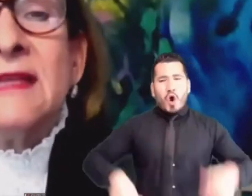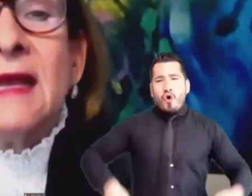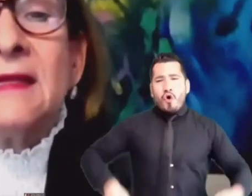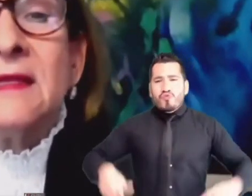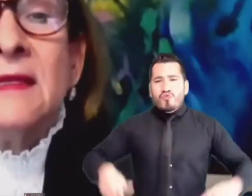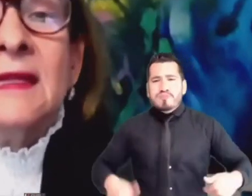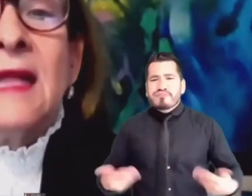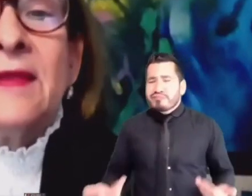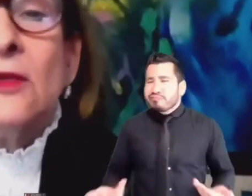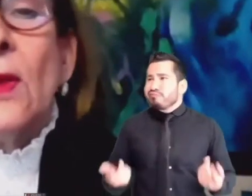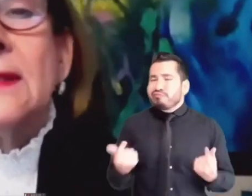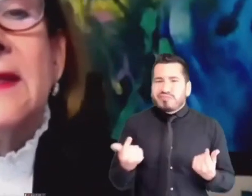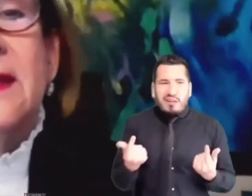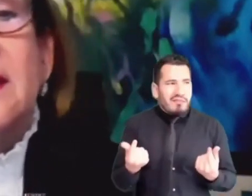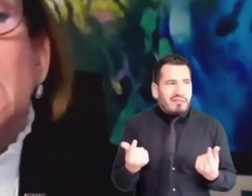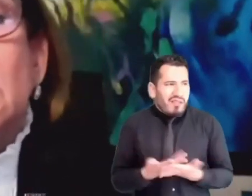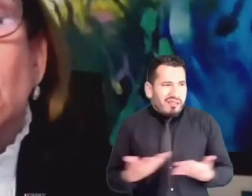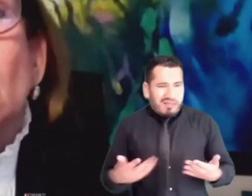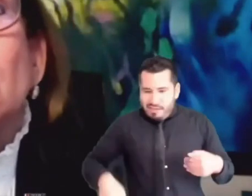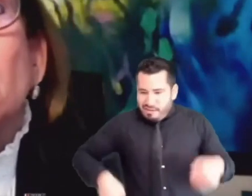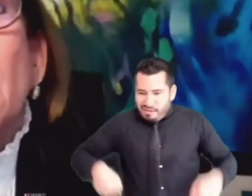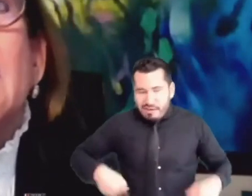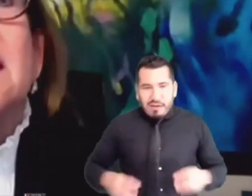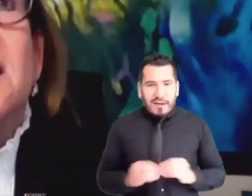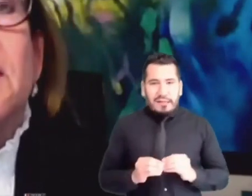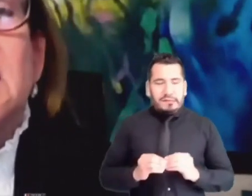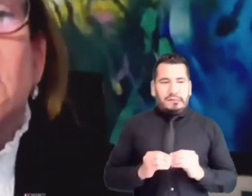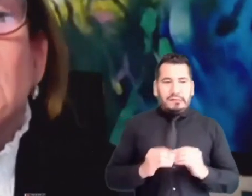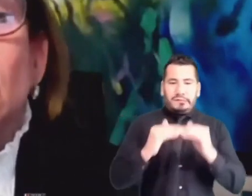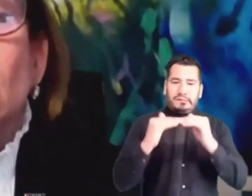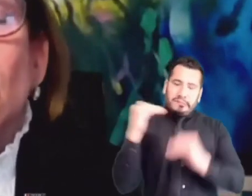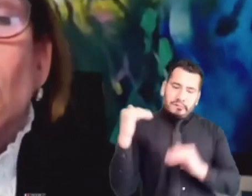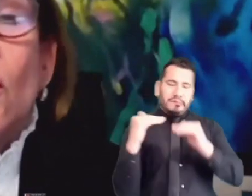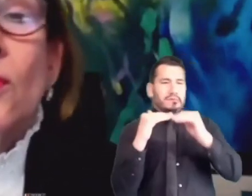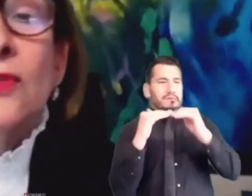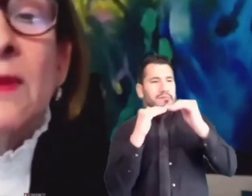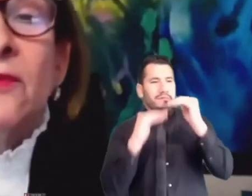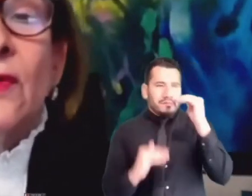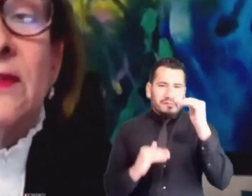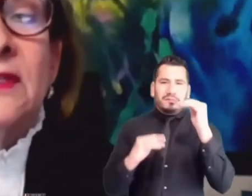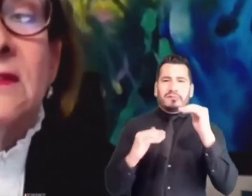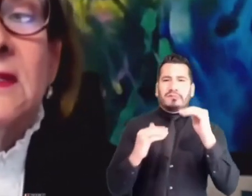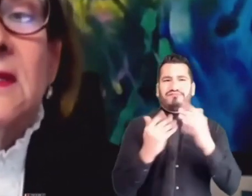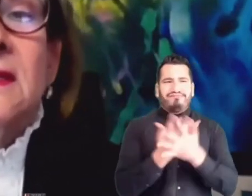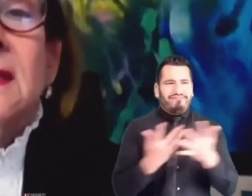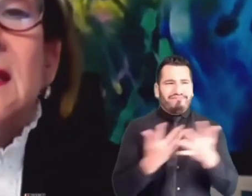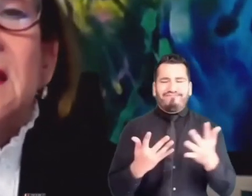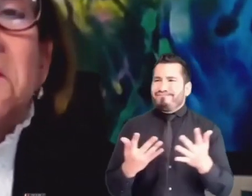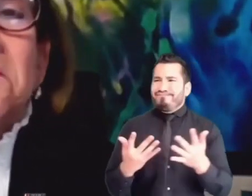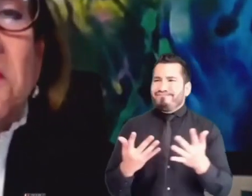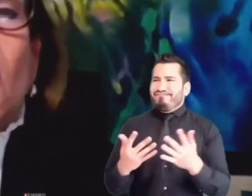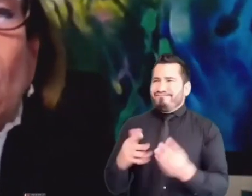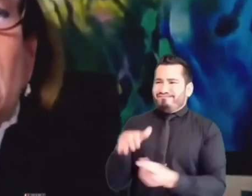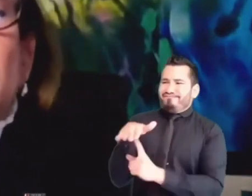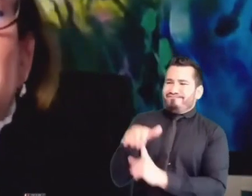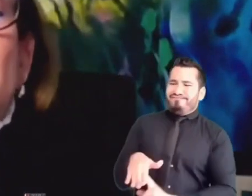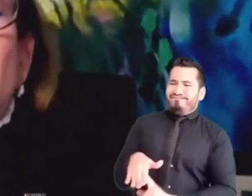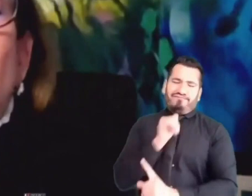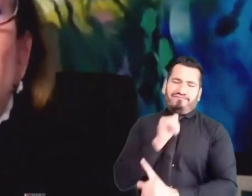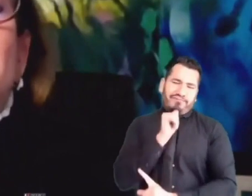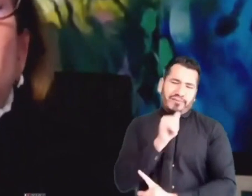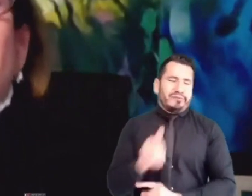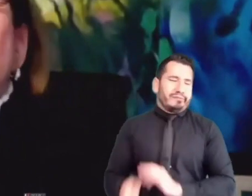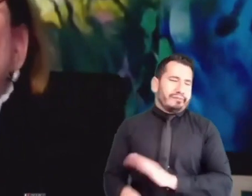esenciales, la desigualdad y la discriminación van a seguir persistiendo con mucha más fuerza. Y los casos de